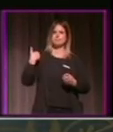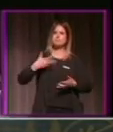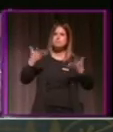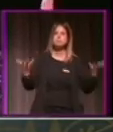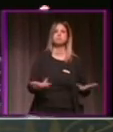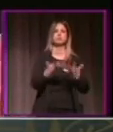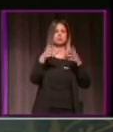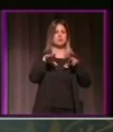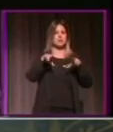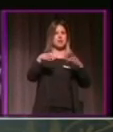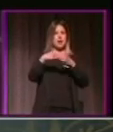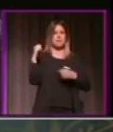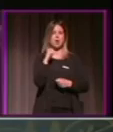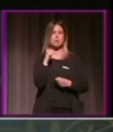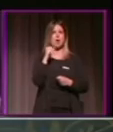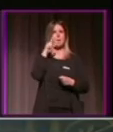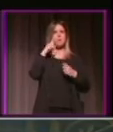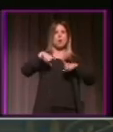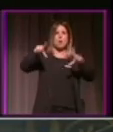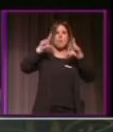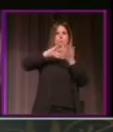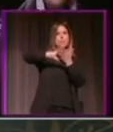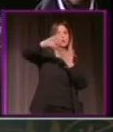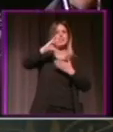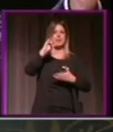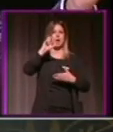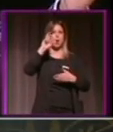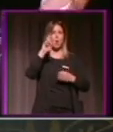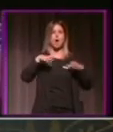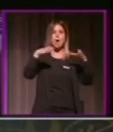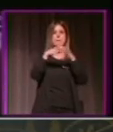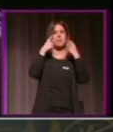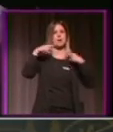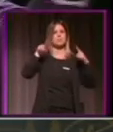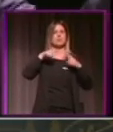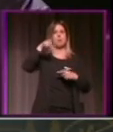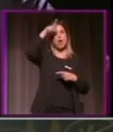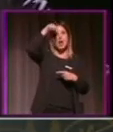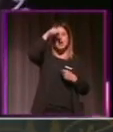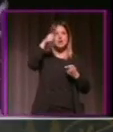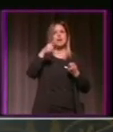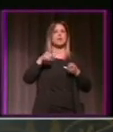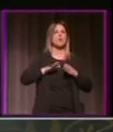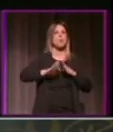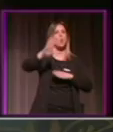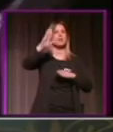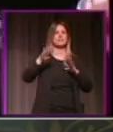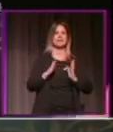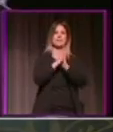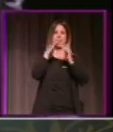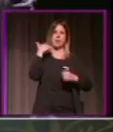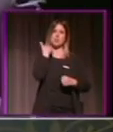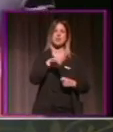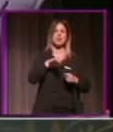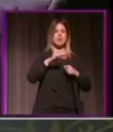demuestra con esto, porque yo creo que efectivamente ni a Paco Toro, ni a Antoñín, ni a Gélez Linares,